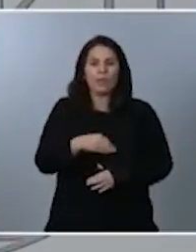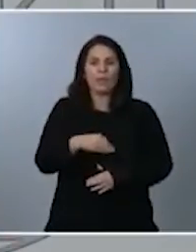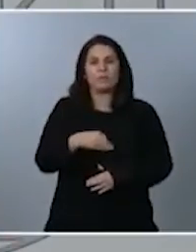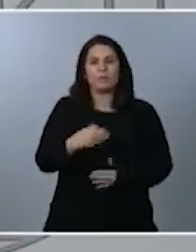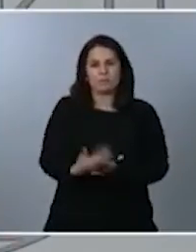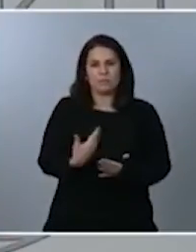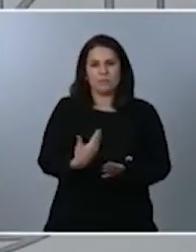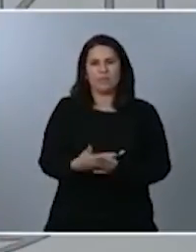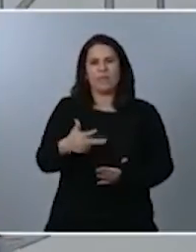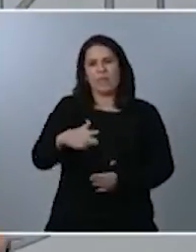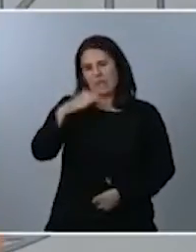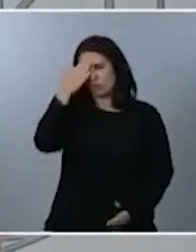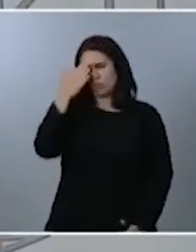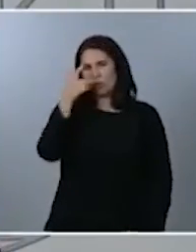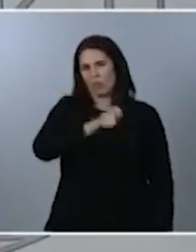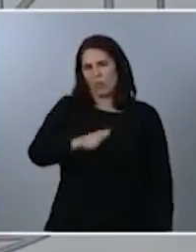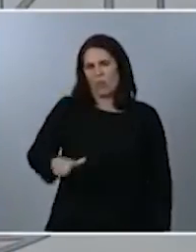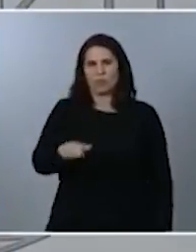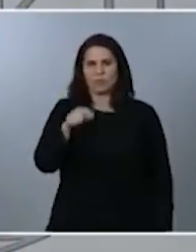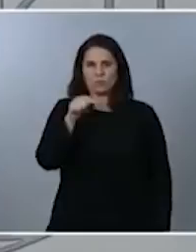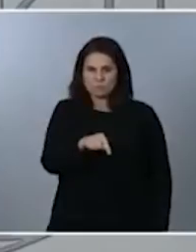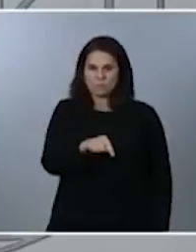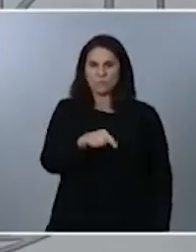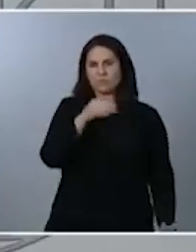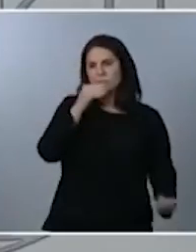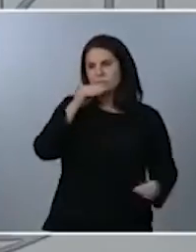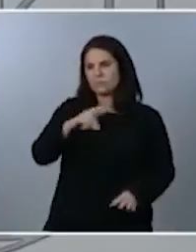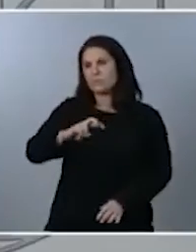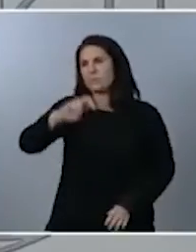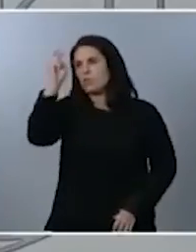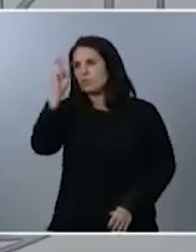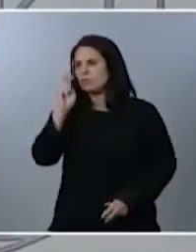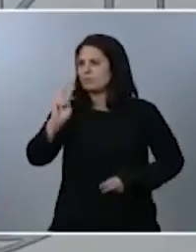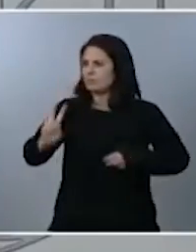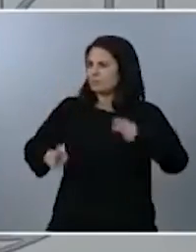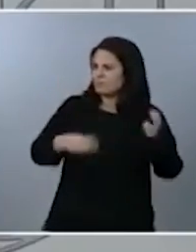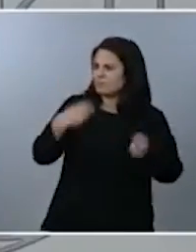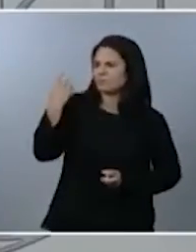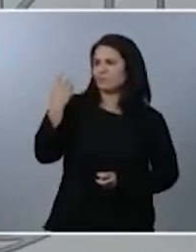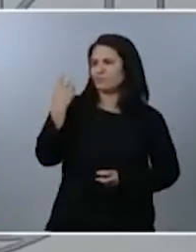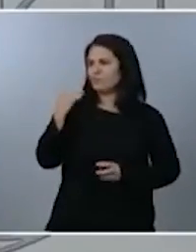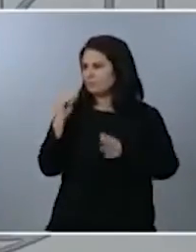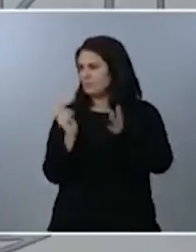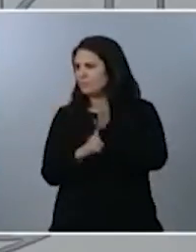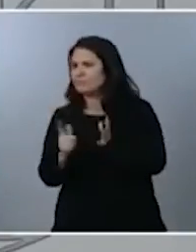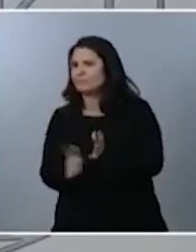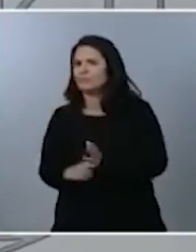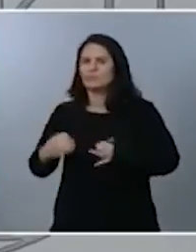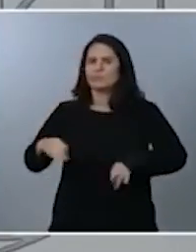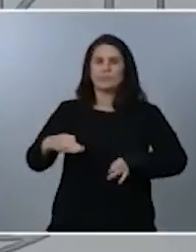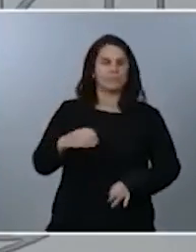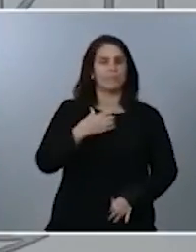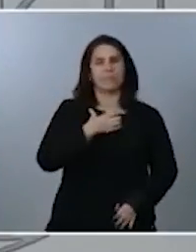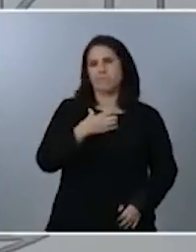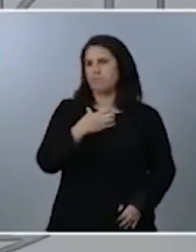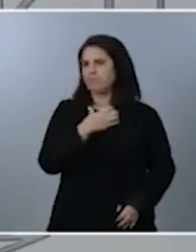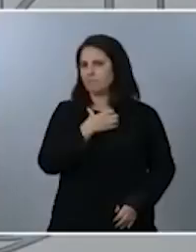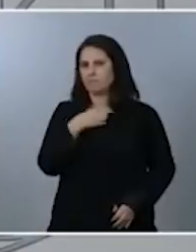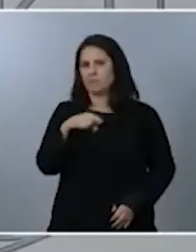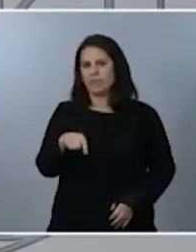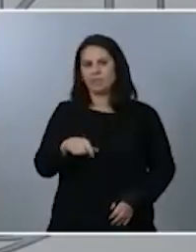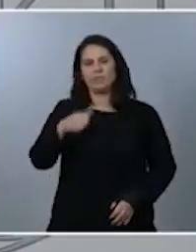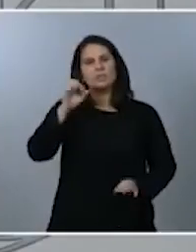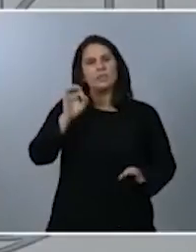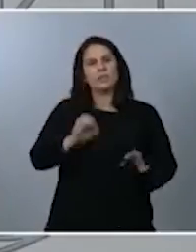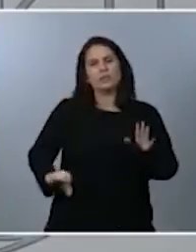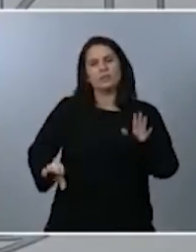se puede sustituir este instrumento por una modificación de leyes ordinarias es el instrumento constitucional